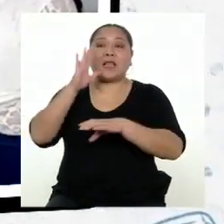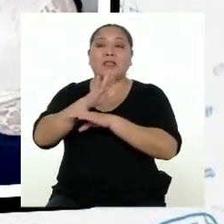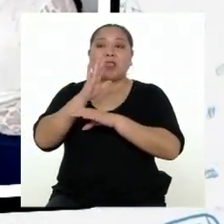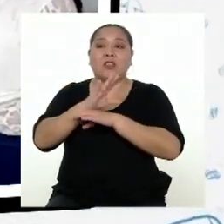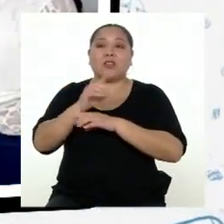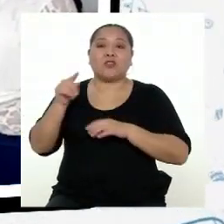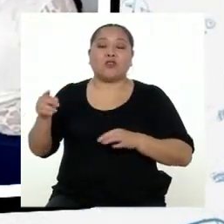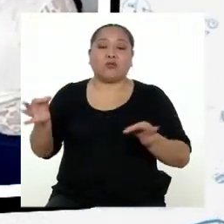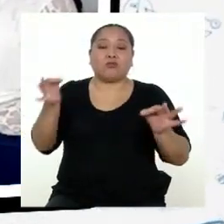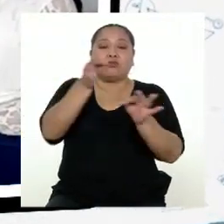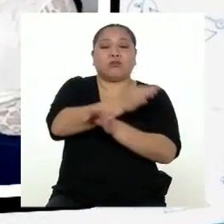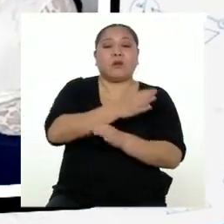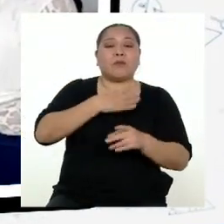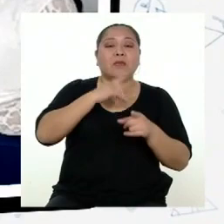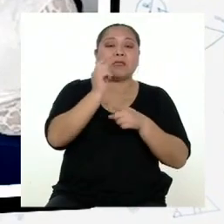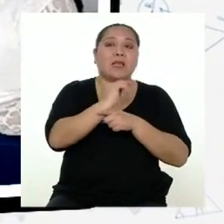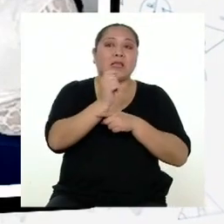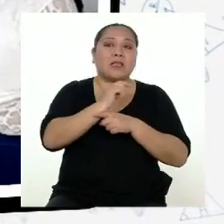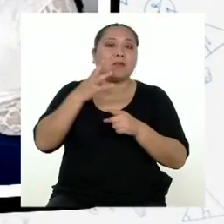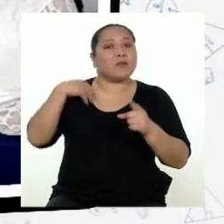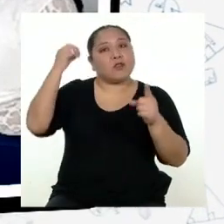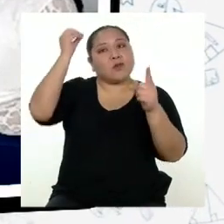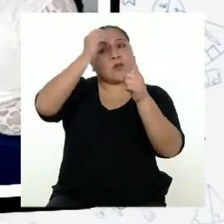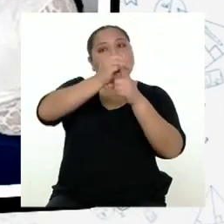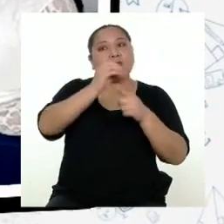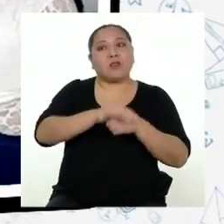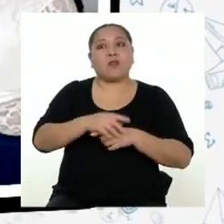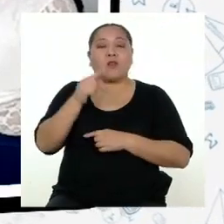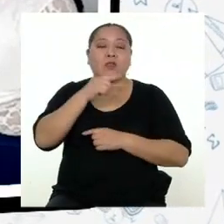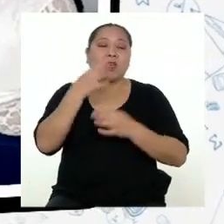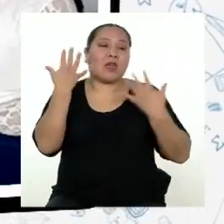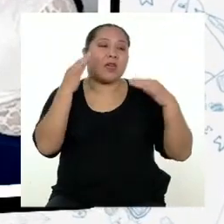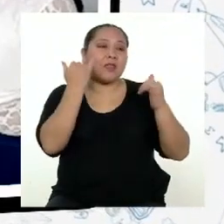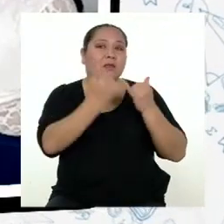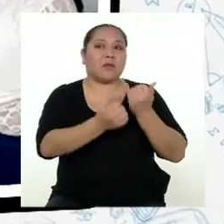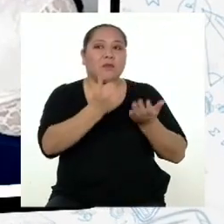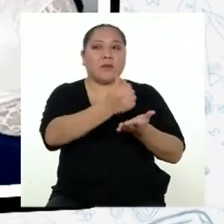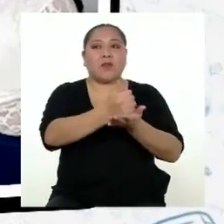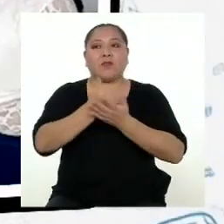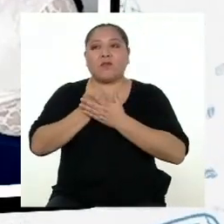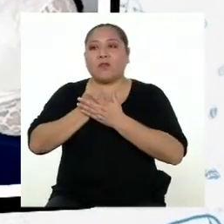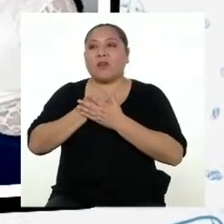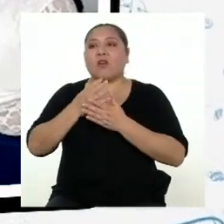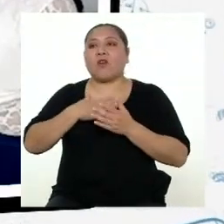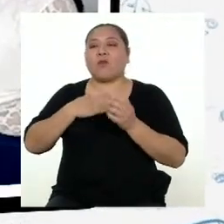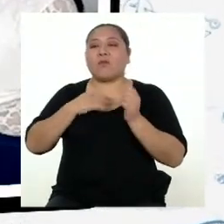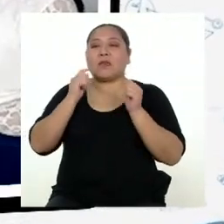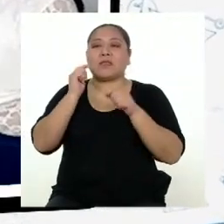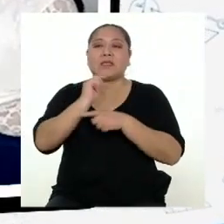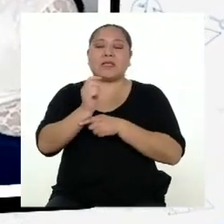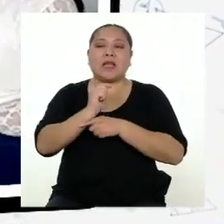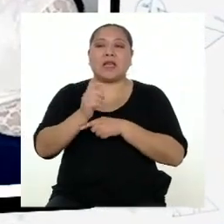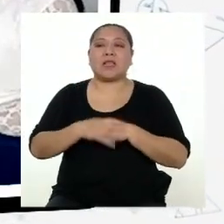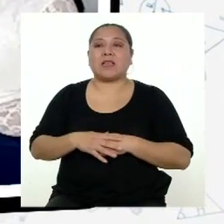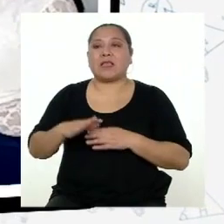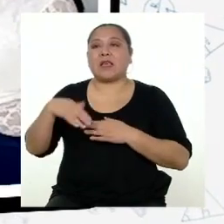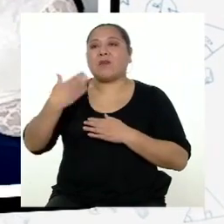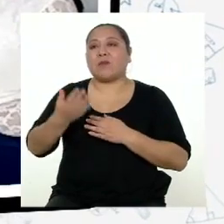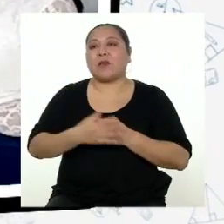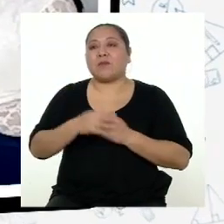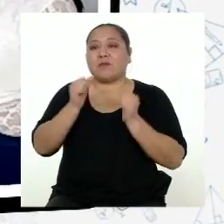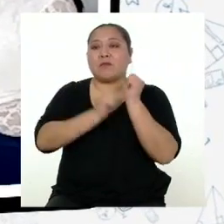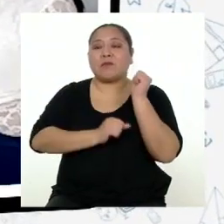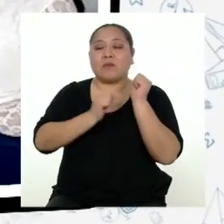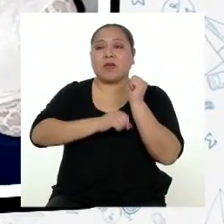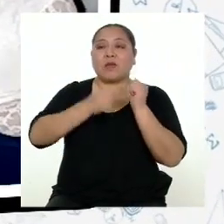empiezo a hacer mis tareas y mis retos. Y cuando Tracy termina, me ayuda a hacer mis tareas. Sí. Y luego, cuando mi